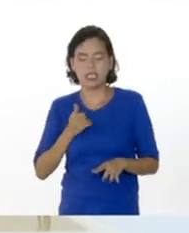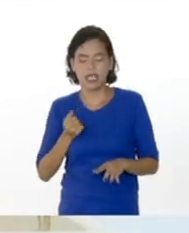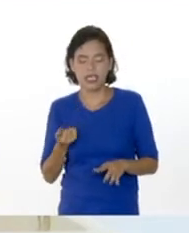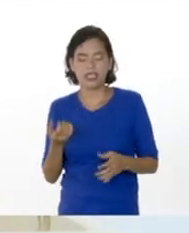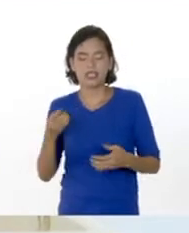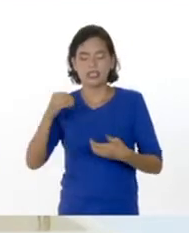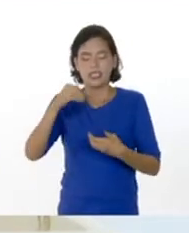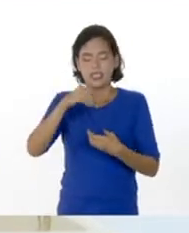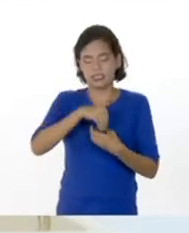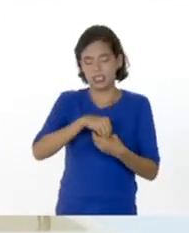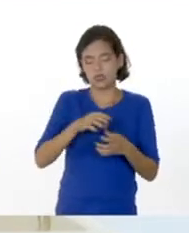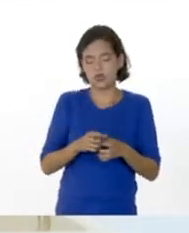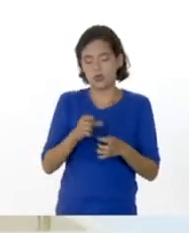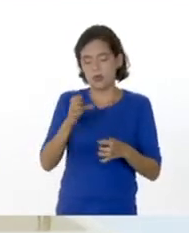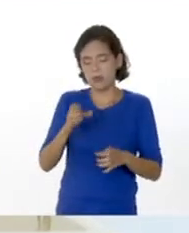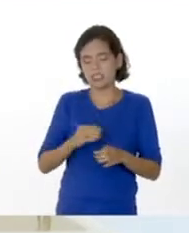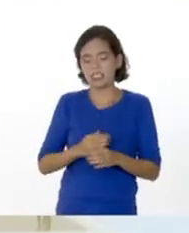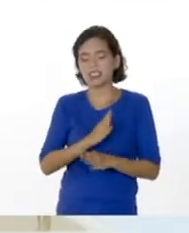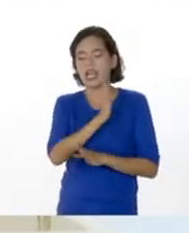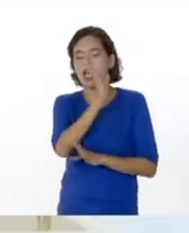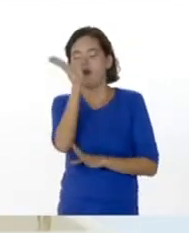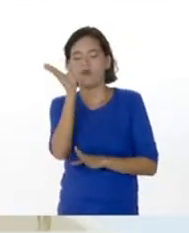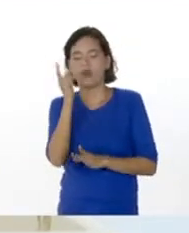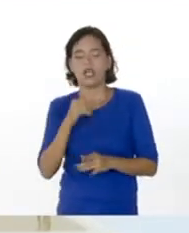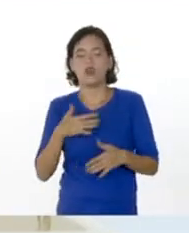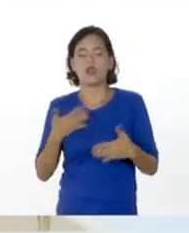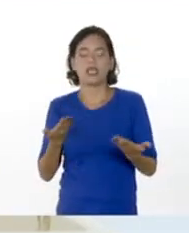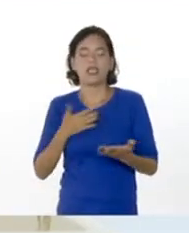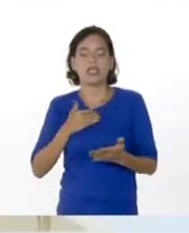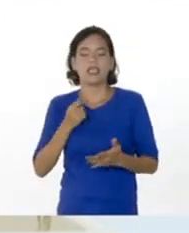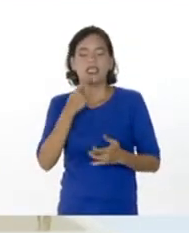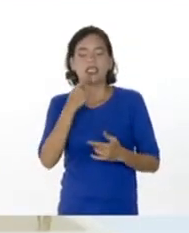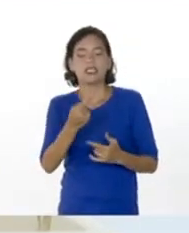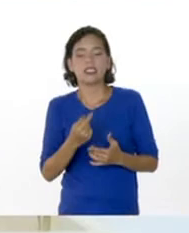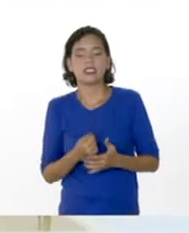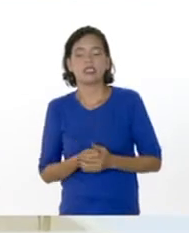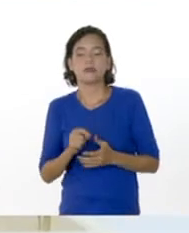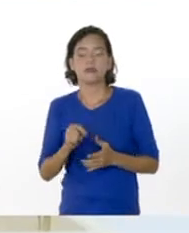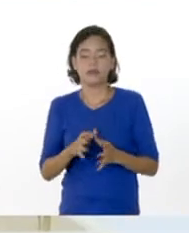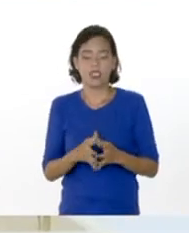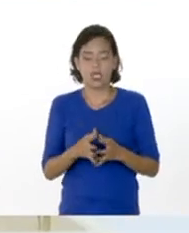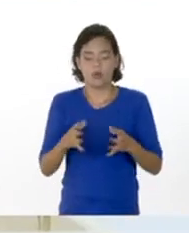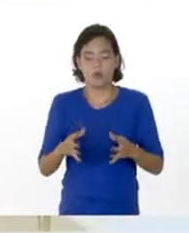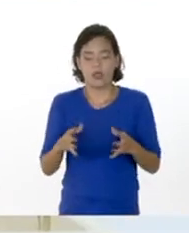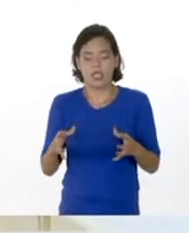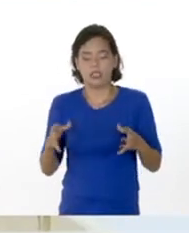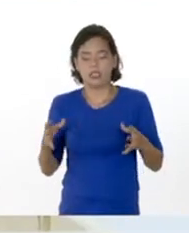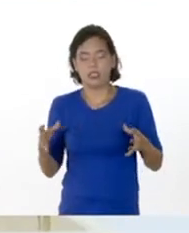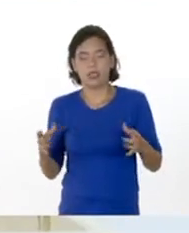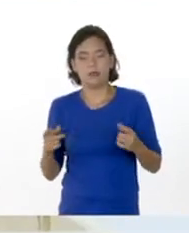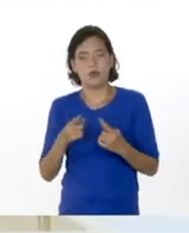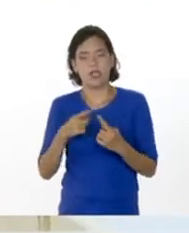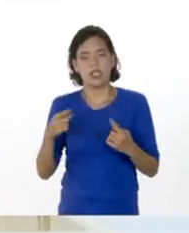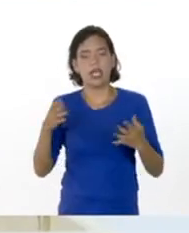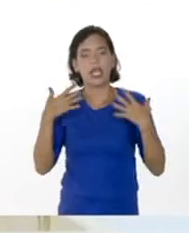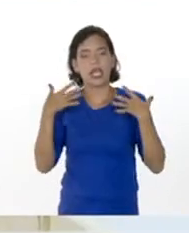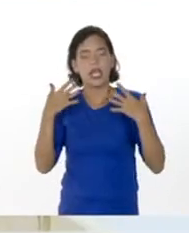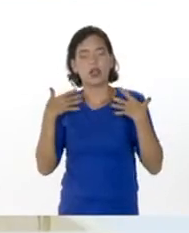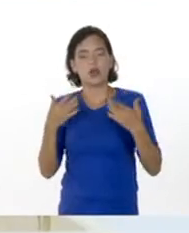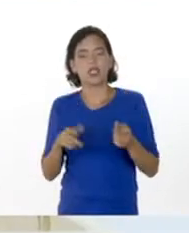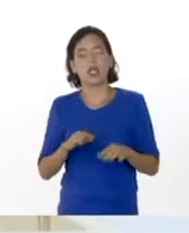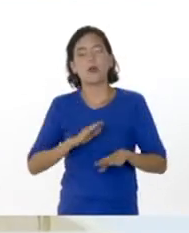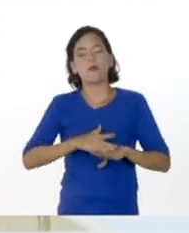sino salir fuera de estos. Lo que quiere decir que en la medida que incrementemos la cantidad de energía calórica,